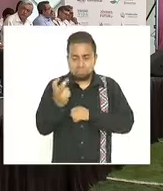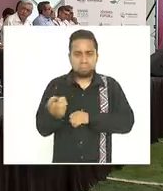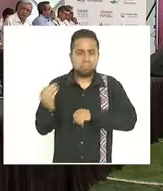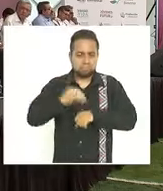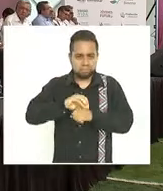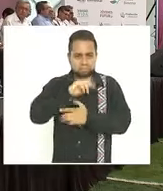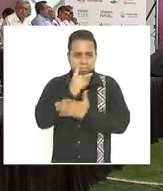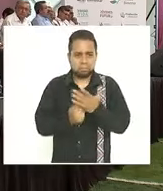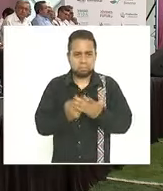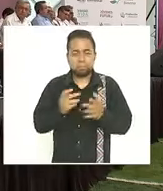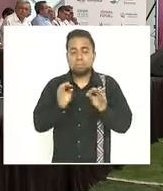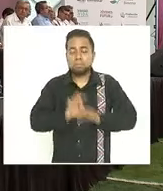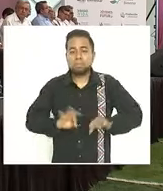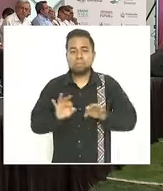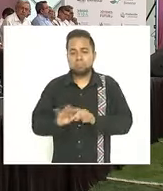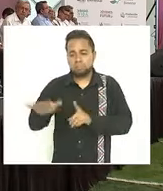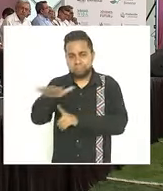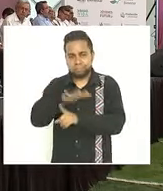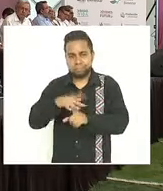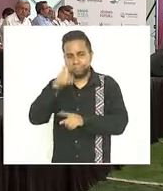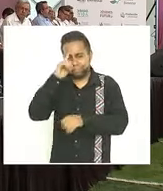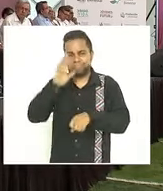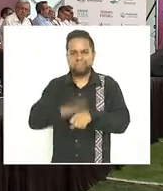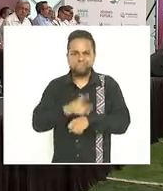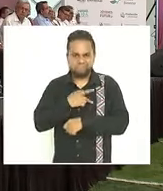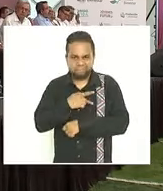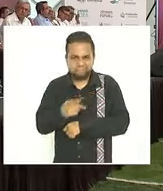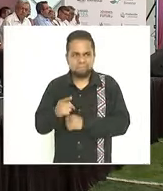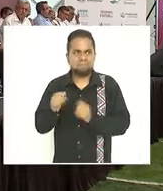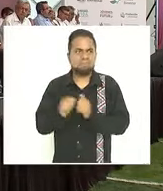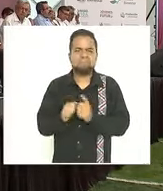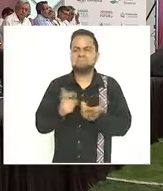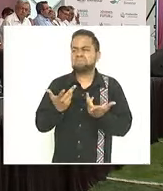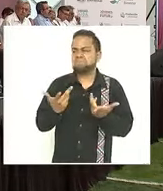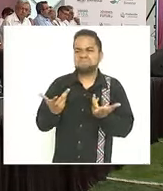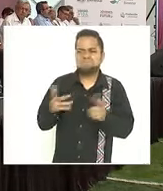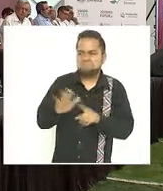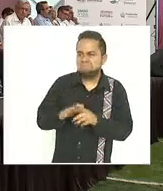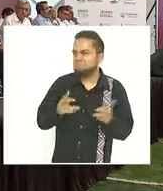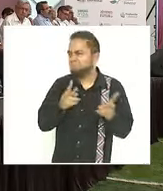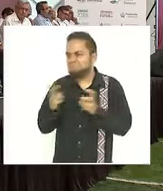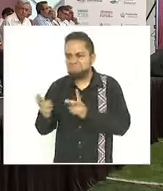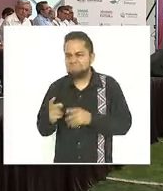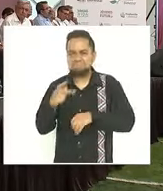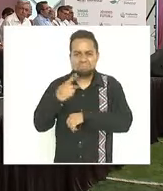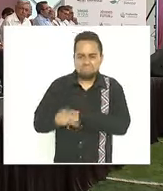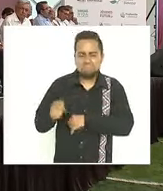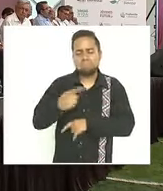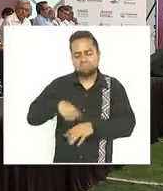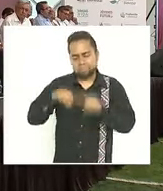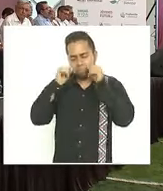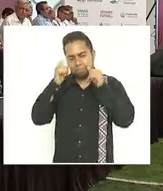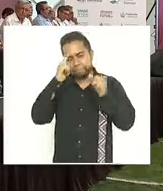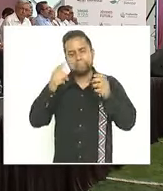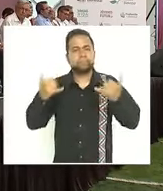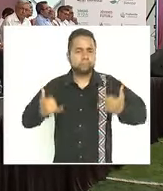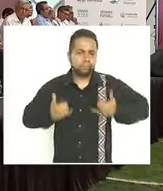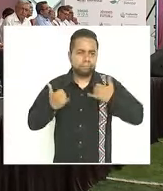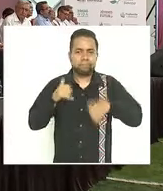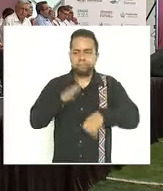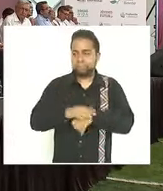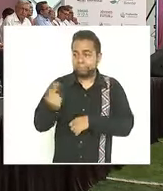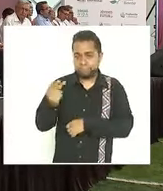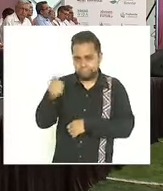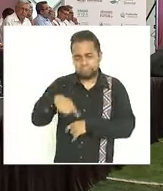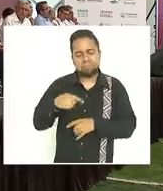programa priorizando las zonas de mayor pobreza y con mayor incidencia delictiva para brindarle una oportunidad a los jóvenes que más así